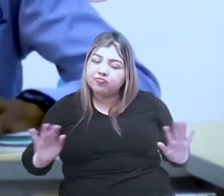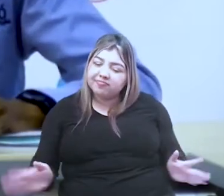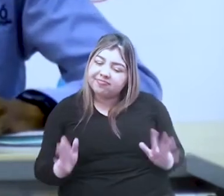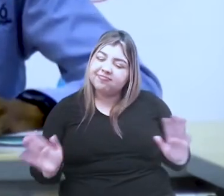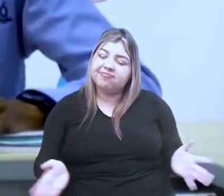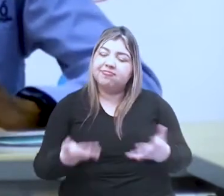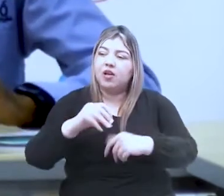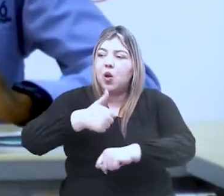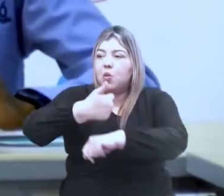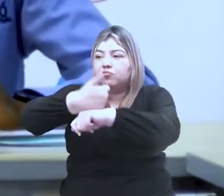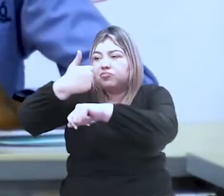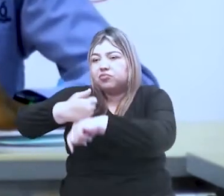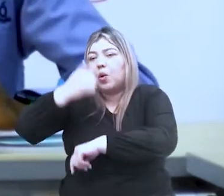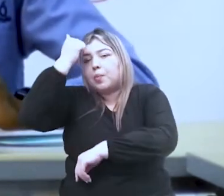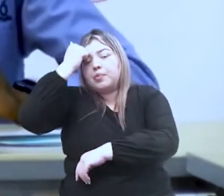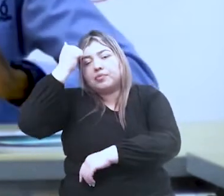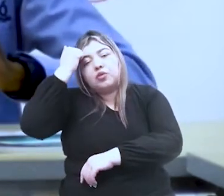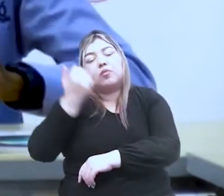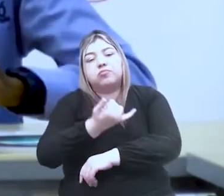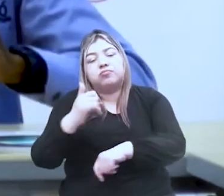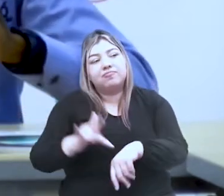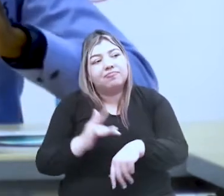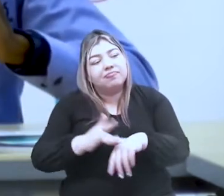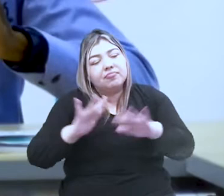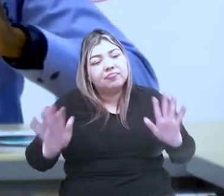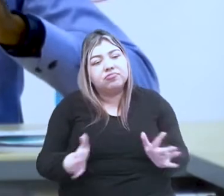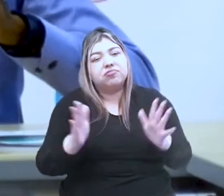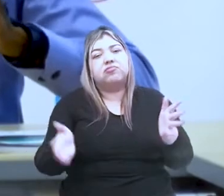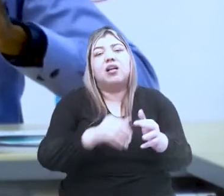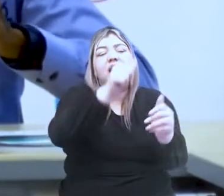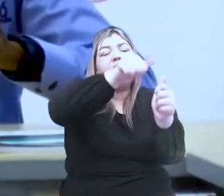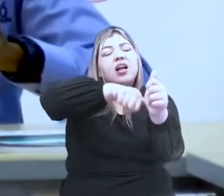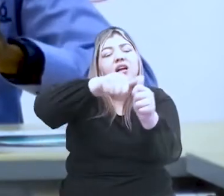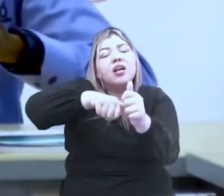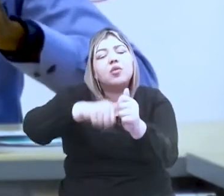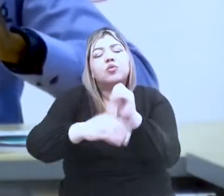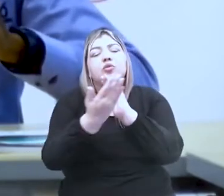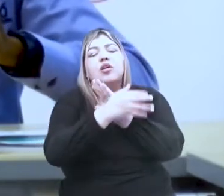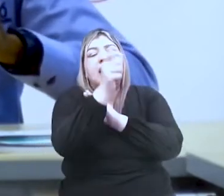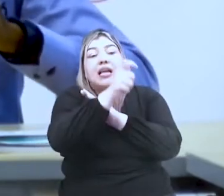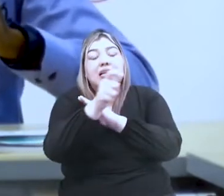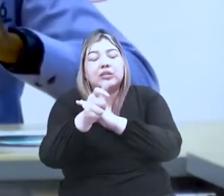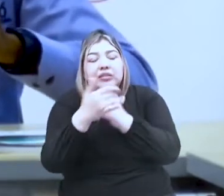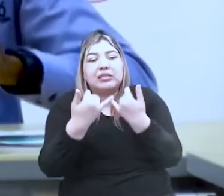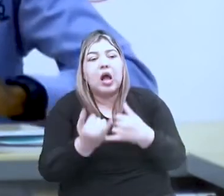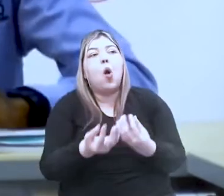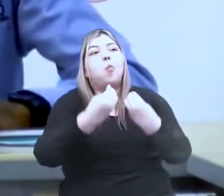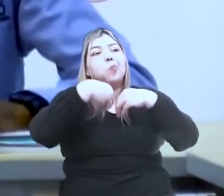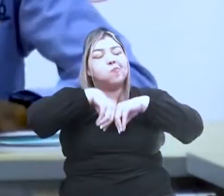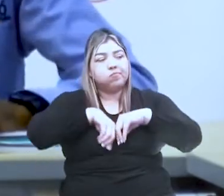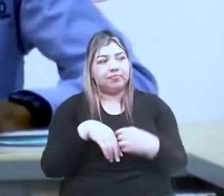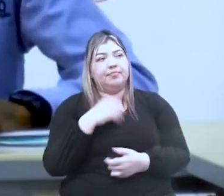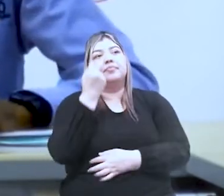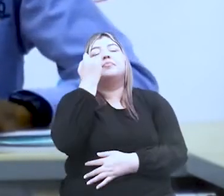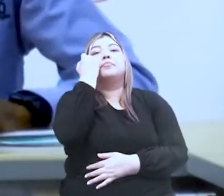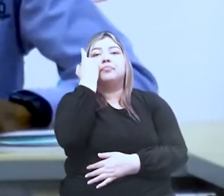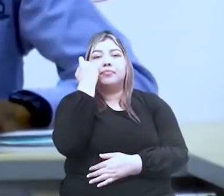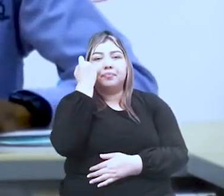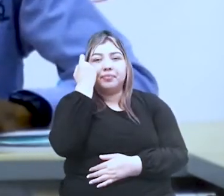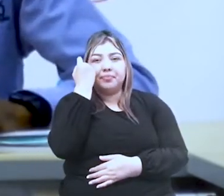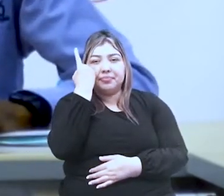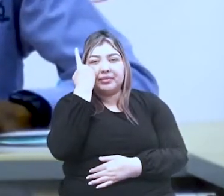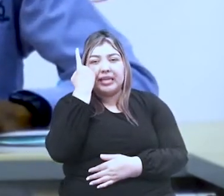directivos docentes de que cada estudiante haga una comprensión. Cuando haya una comprensión se está